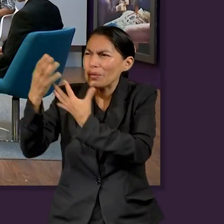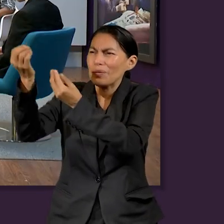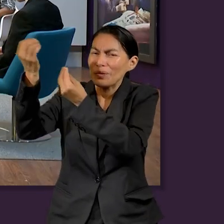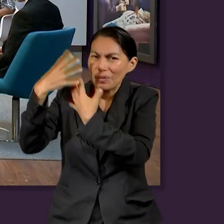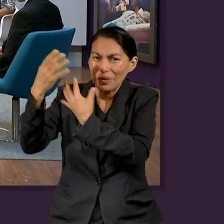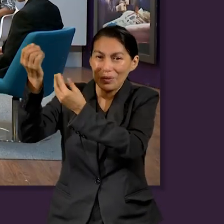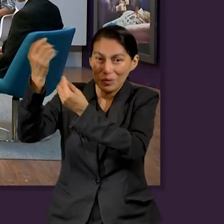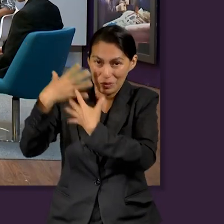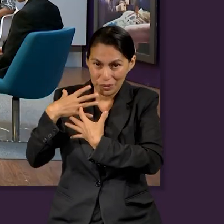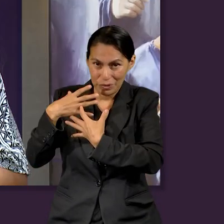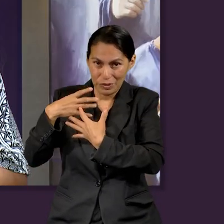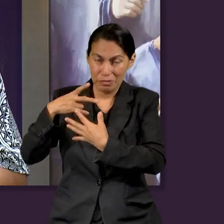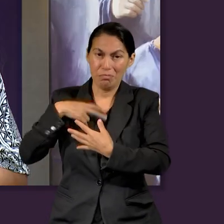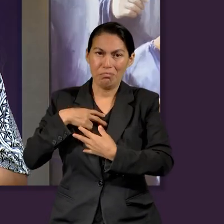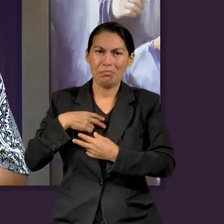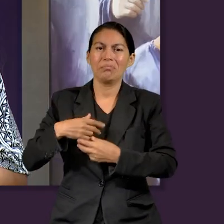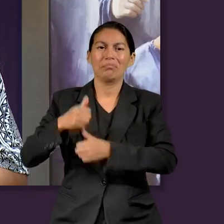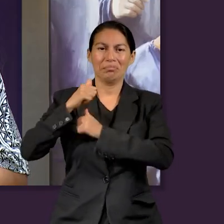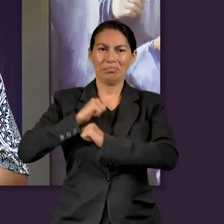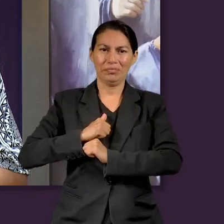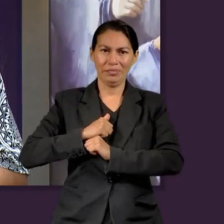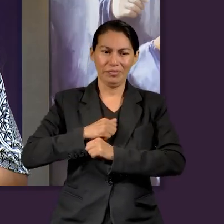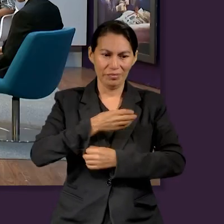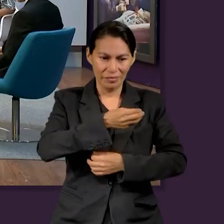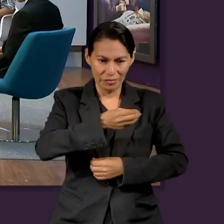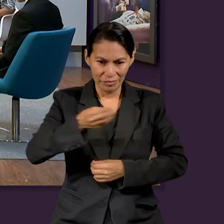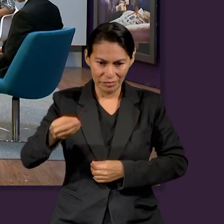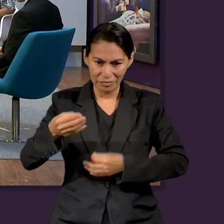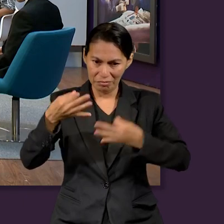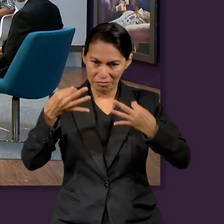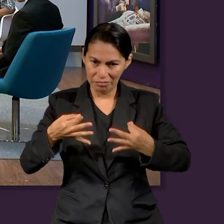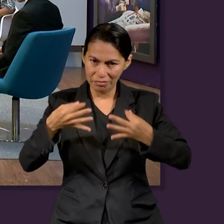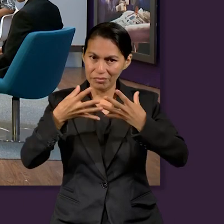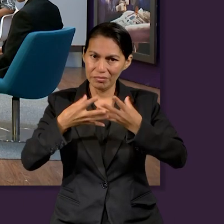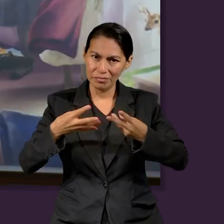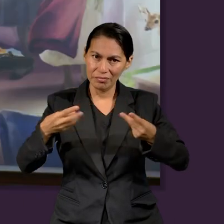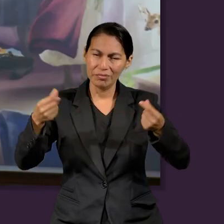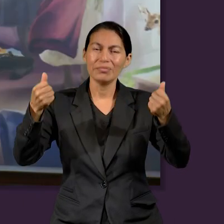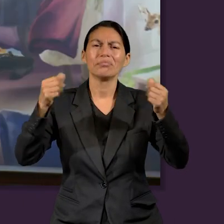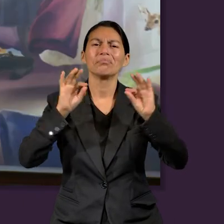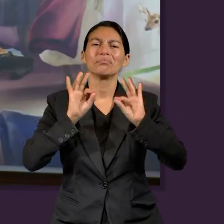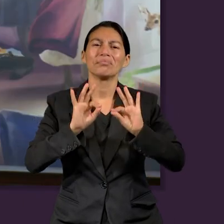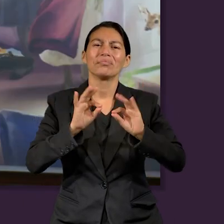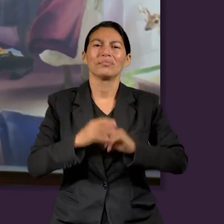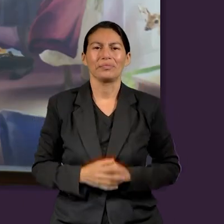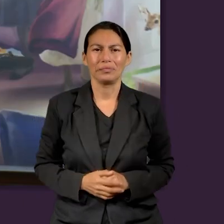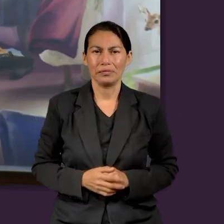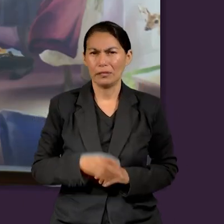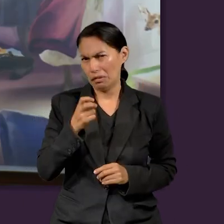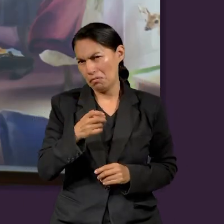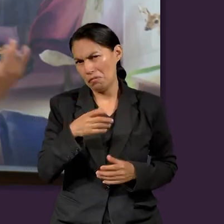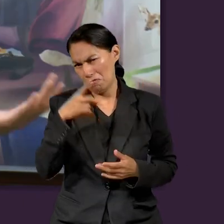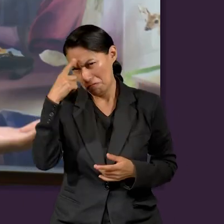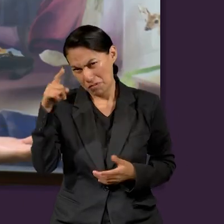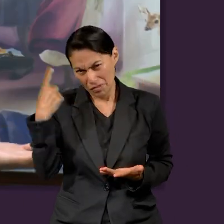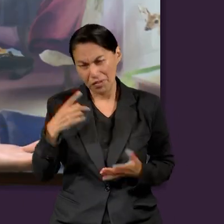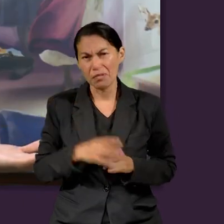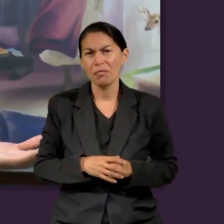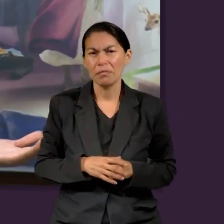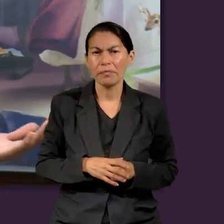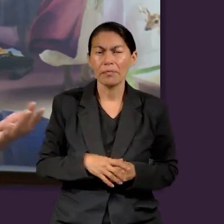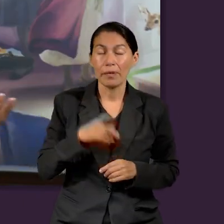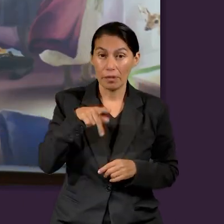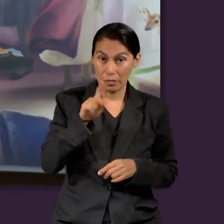porque Él nos lo ha dado como mayordomos que somos. Entonces, es importante que nosotros veamos esto. Es una práctica quizá muy